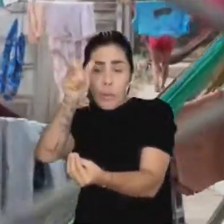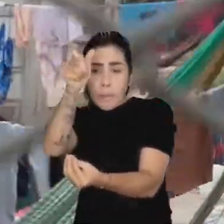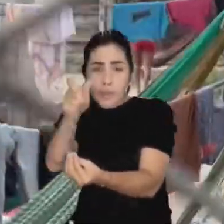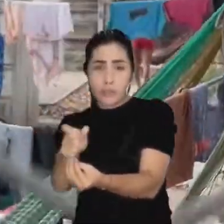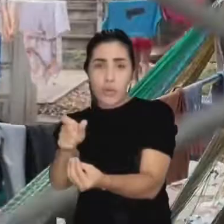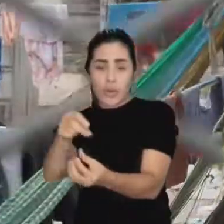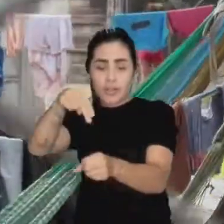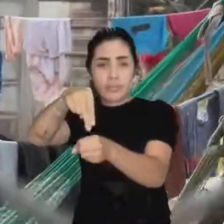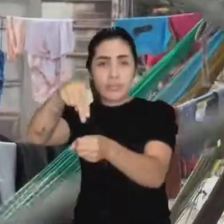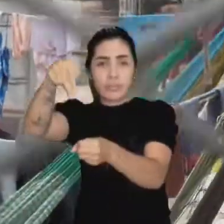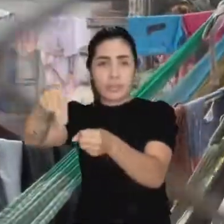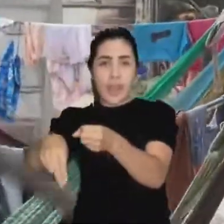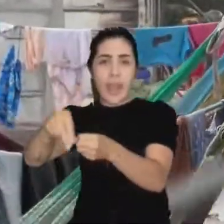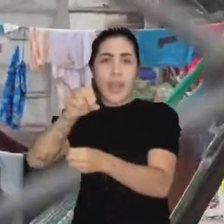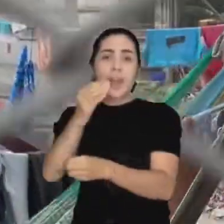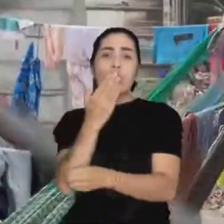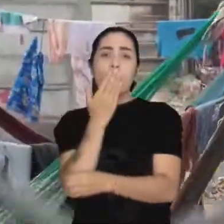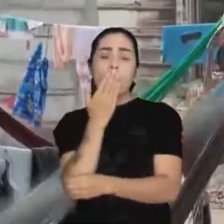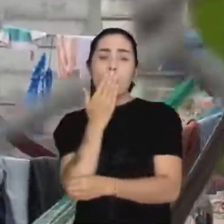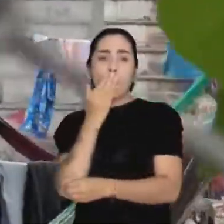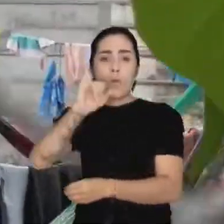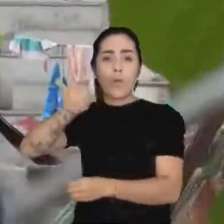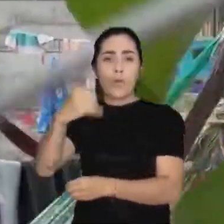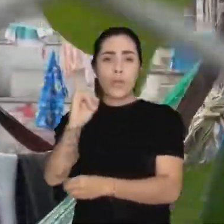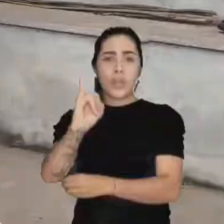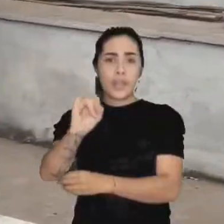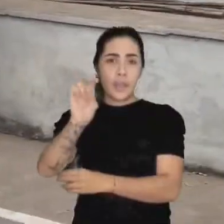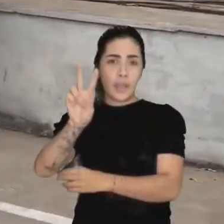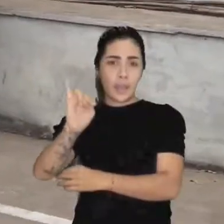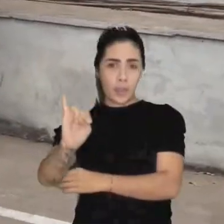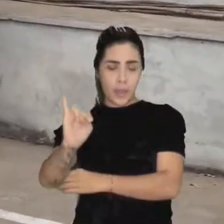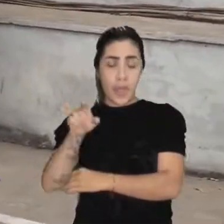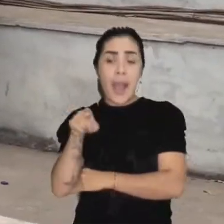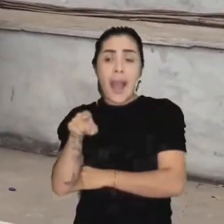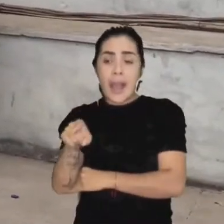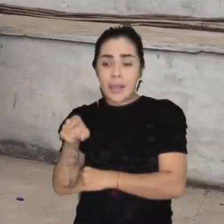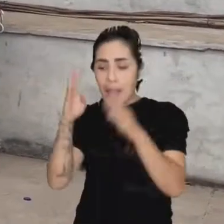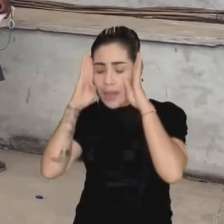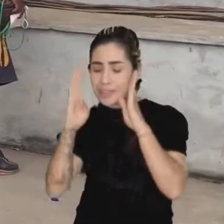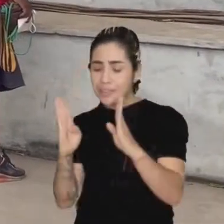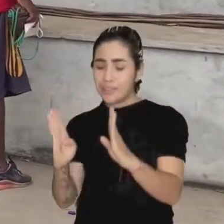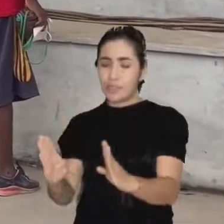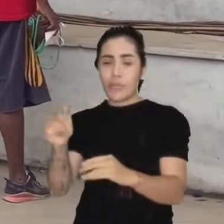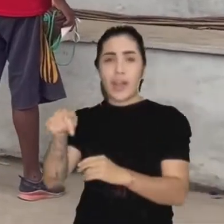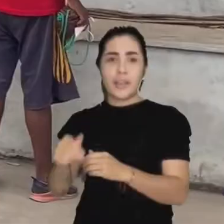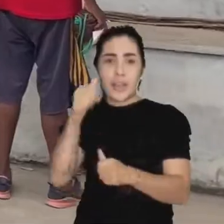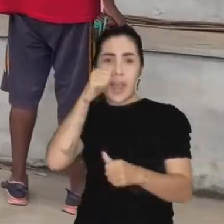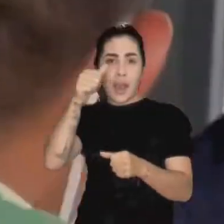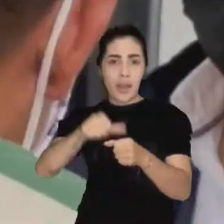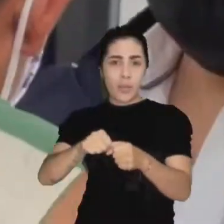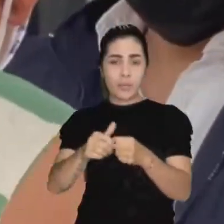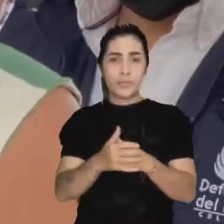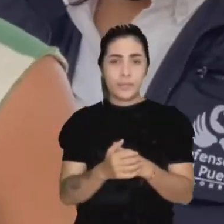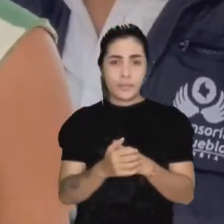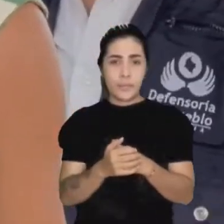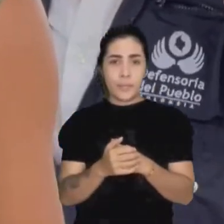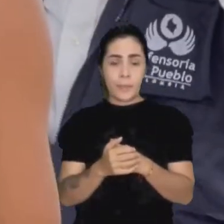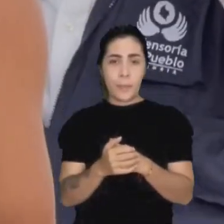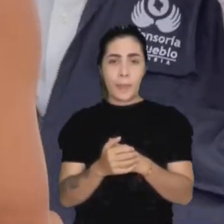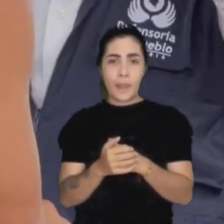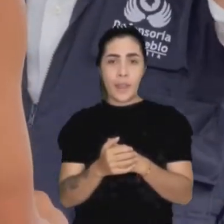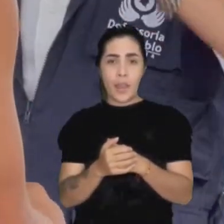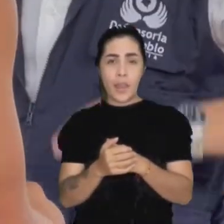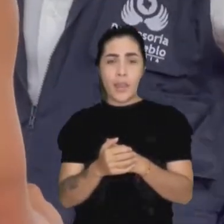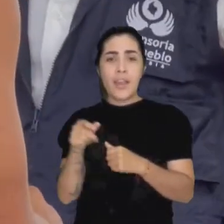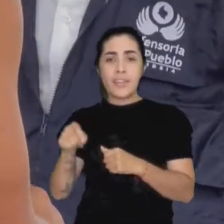provienen de la comunidad indígena Jibi, que hoy justamente estamos atendiendo aquí en Arauca,